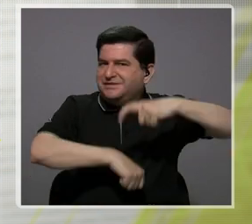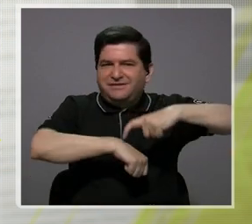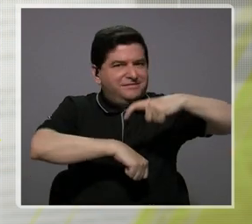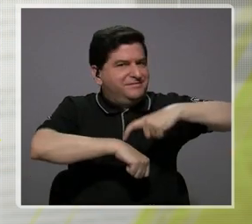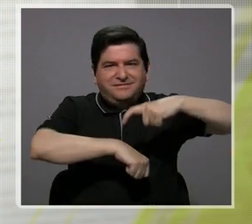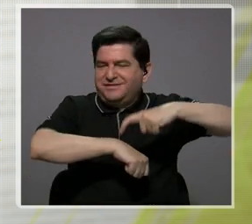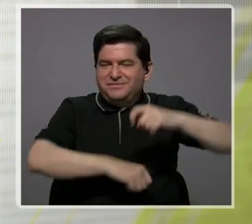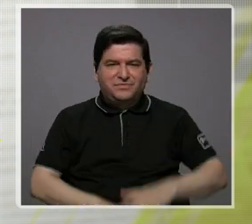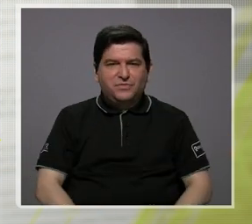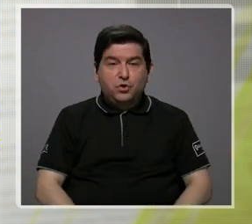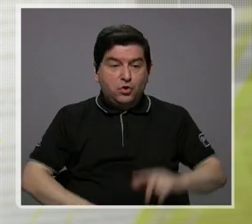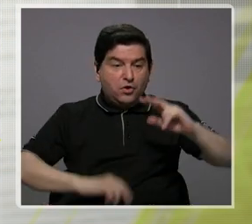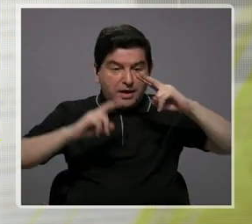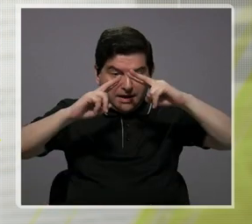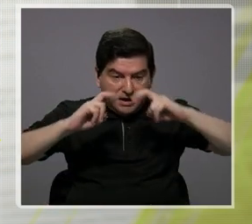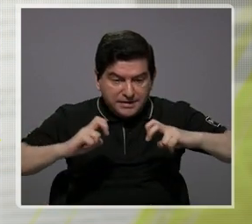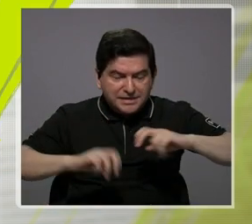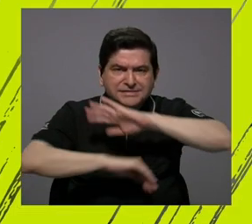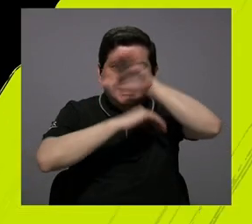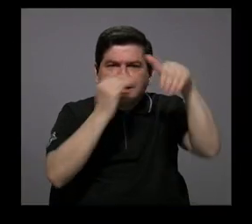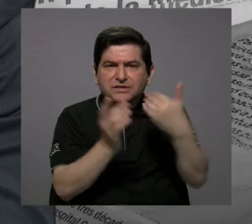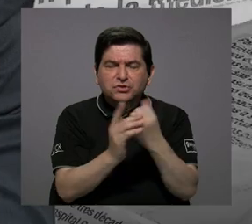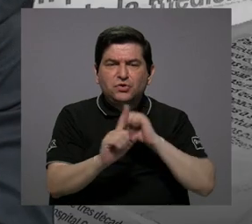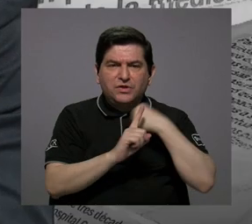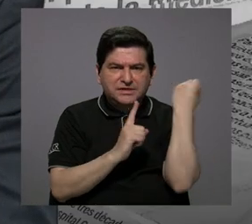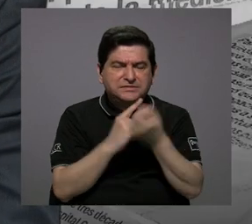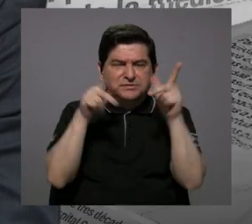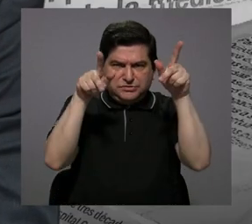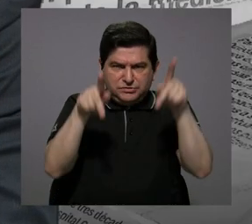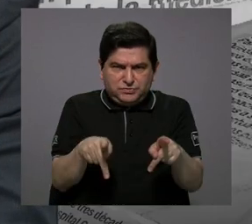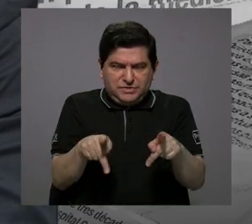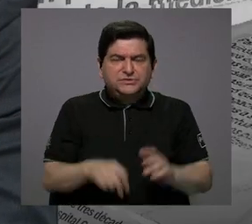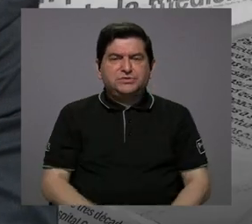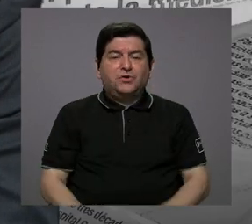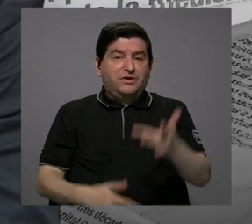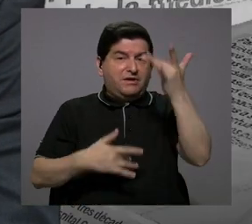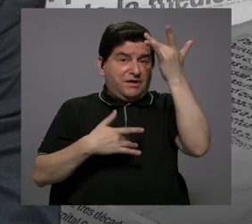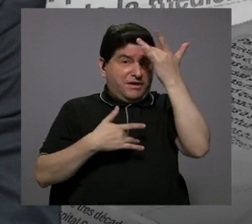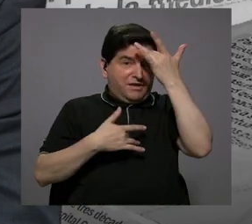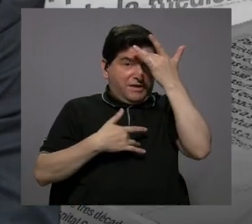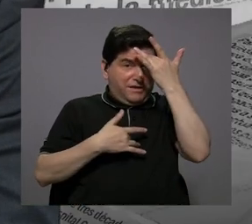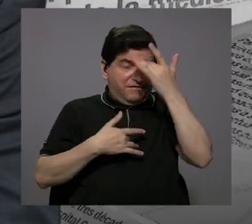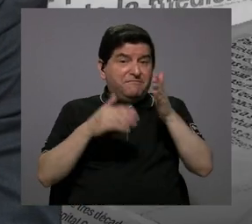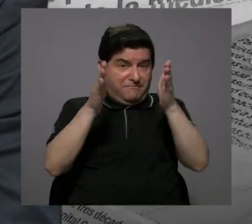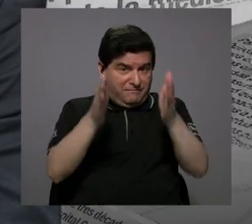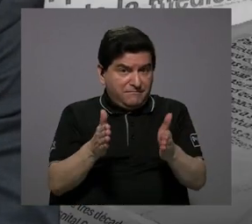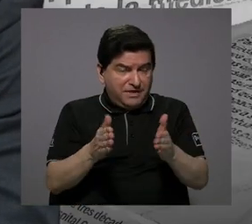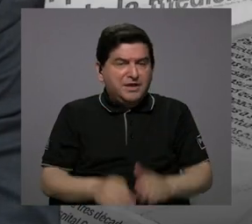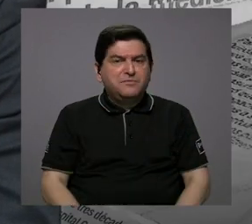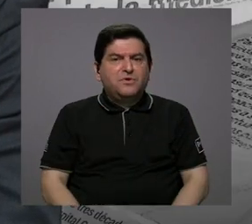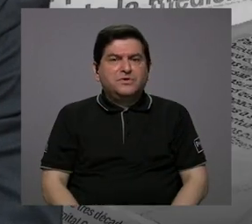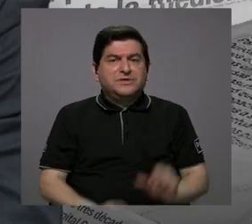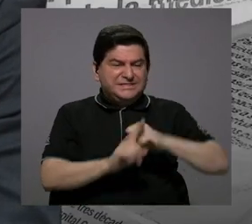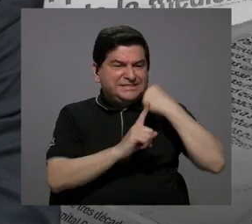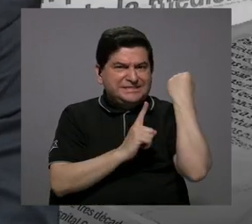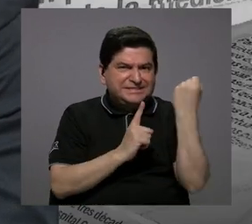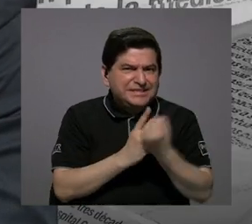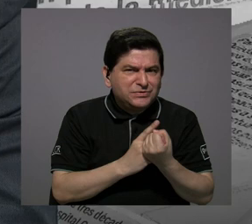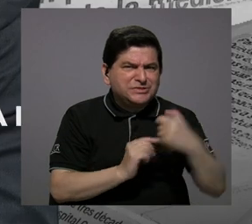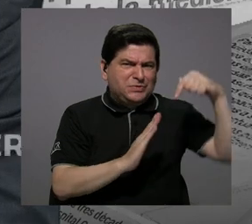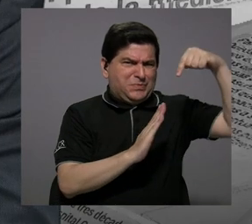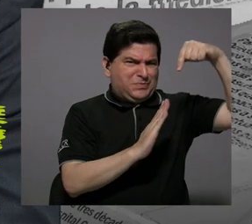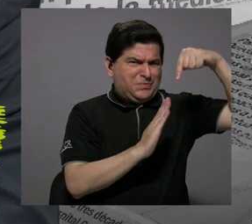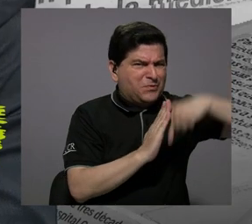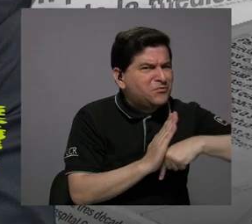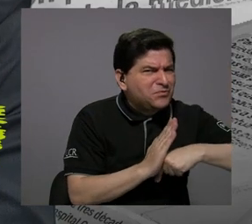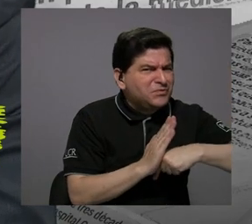porque hay que ver la integralidad de la persona que tiene una enfermedad, y aquí hay que categorizar qué tan grave